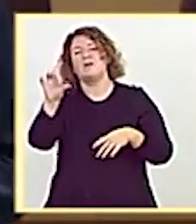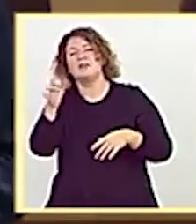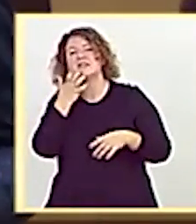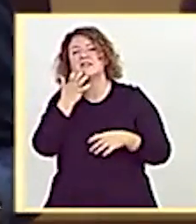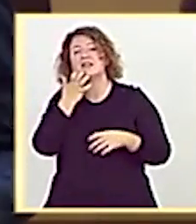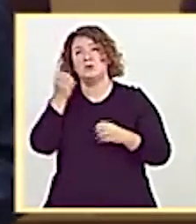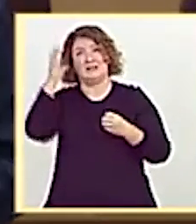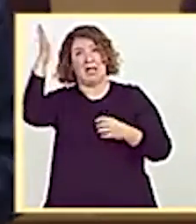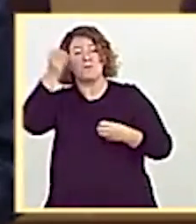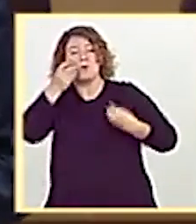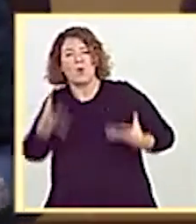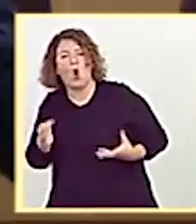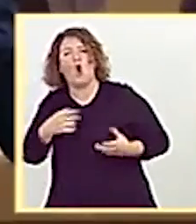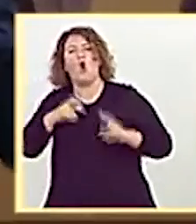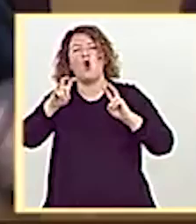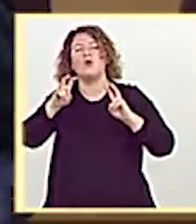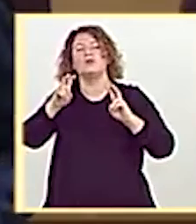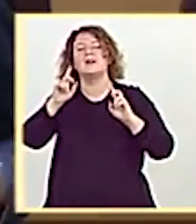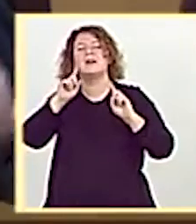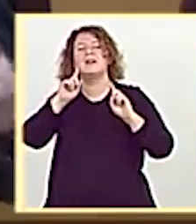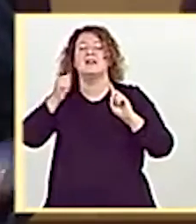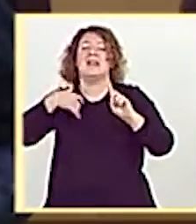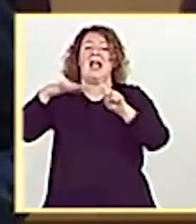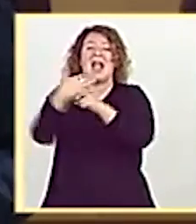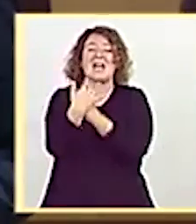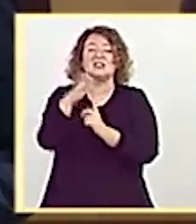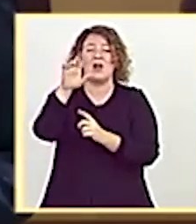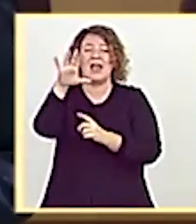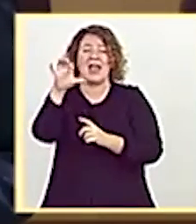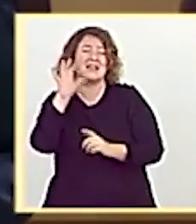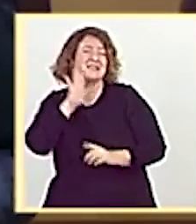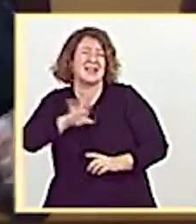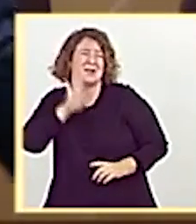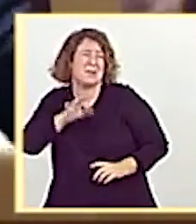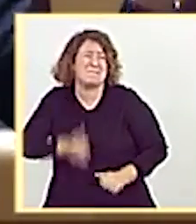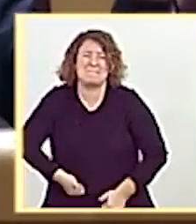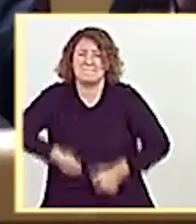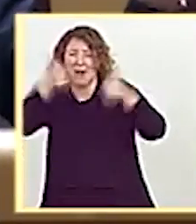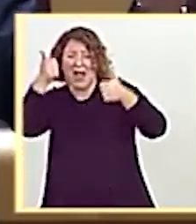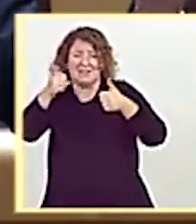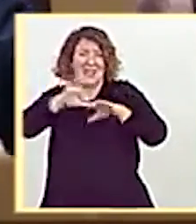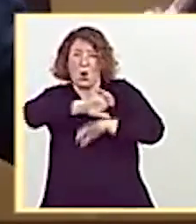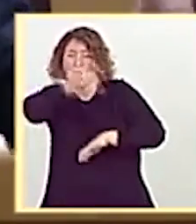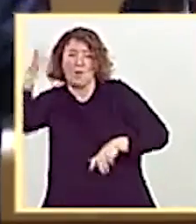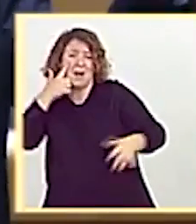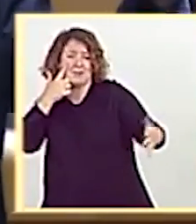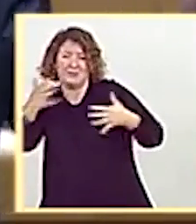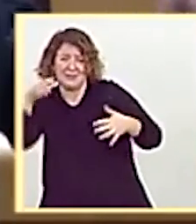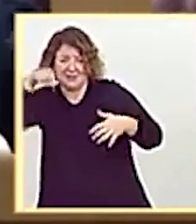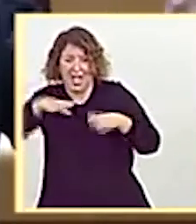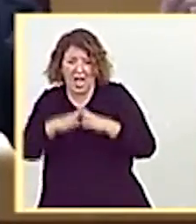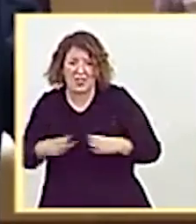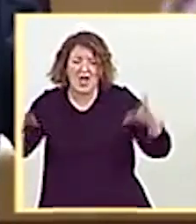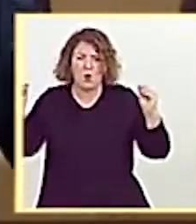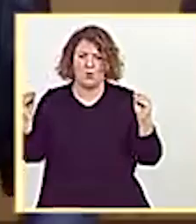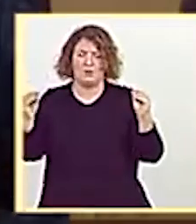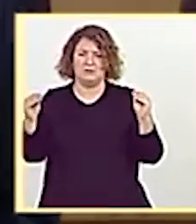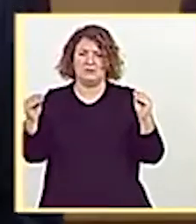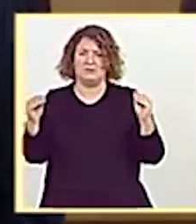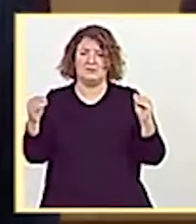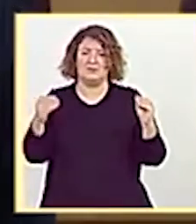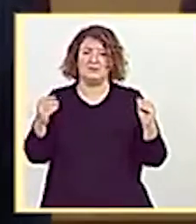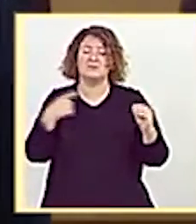los suyos en el Supremo con el caso de los seres? El mayor escándalo de corrupción en la historia de Europa, que les ha hecho pasar a ustedes de los 100 años de